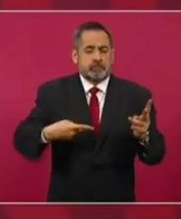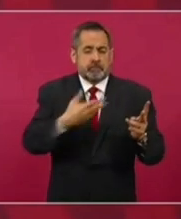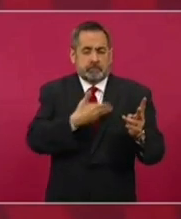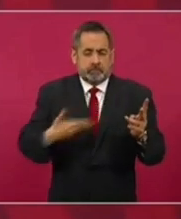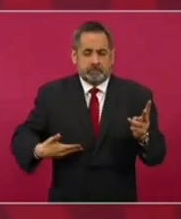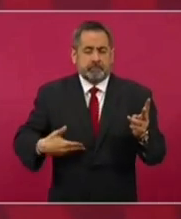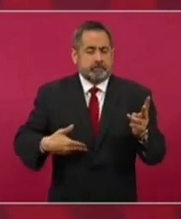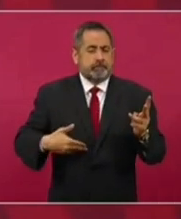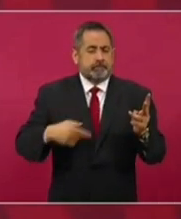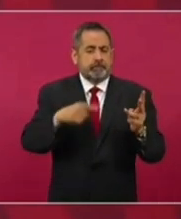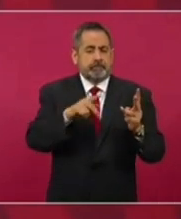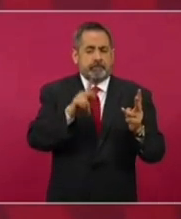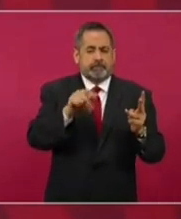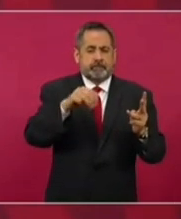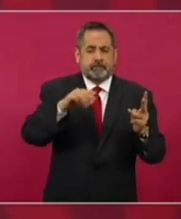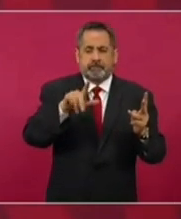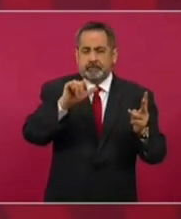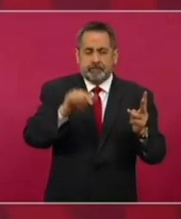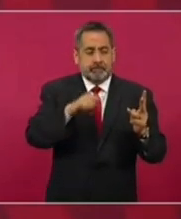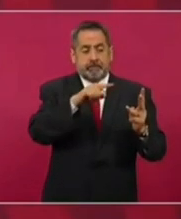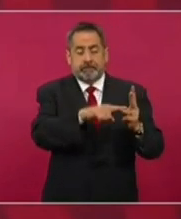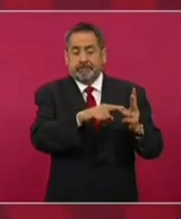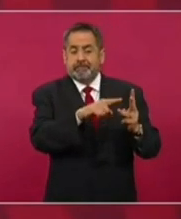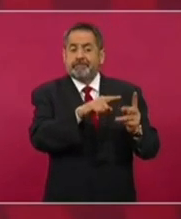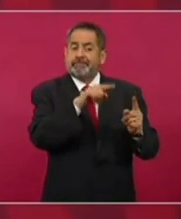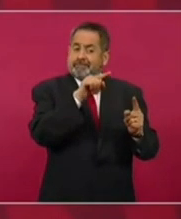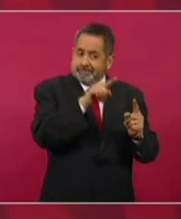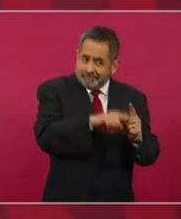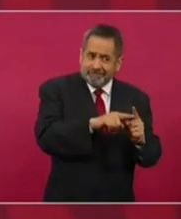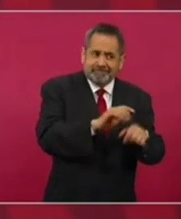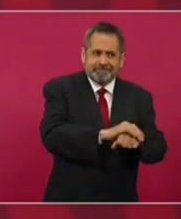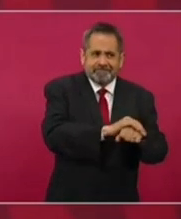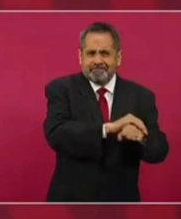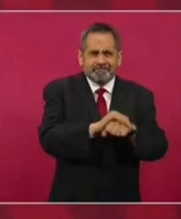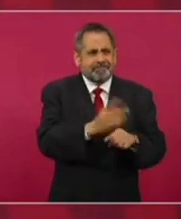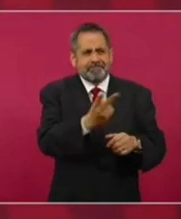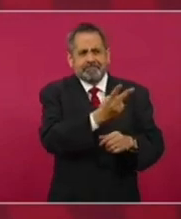Kamala Harris, con los dos.